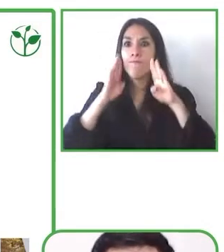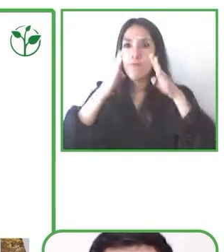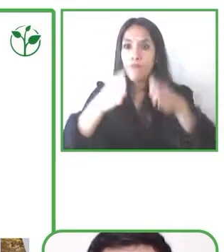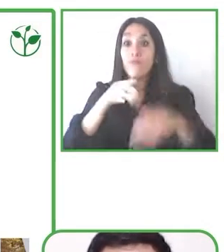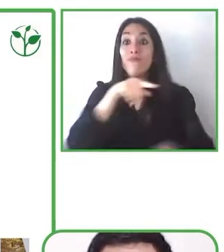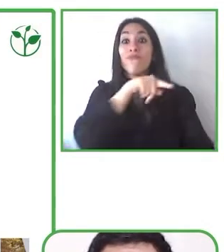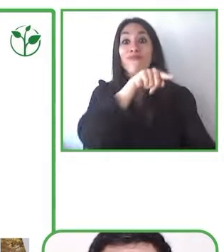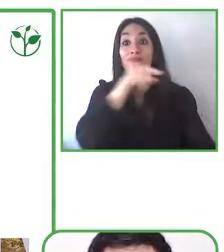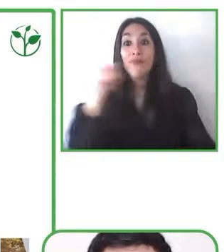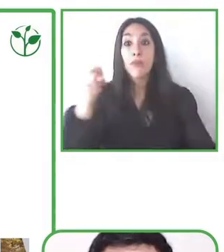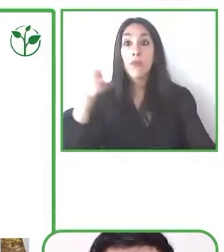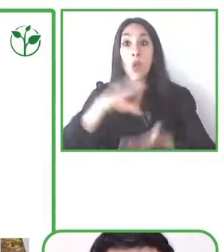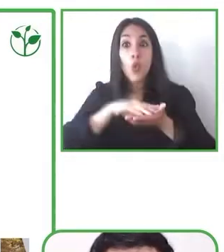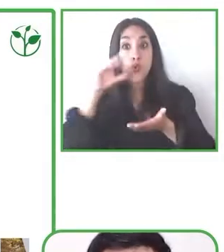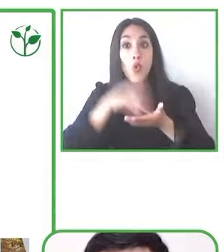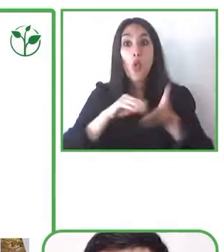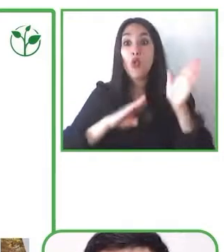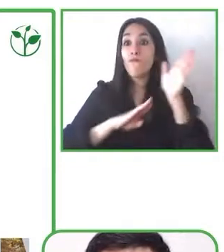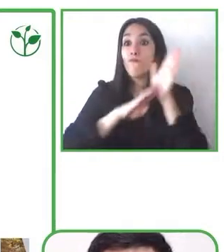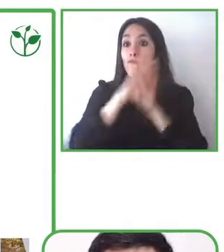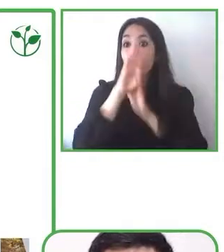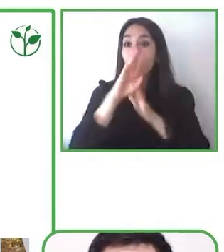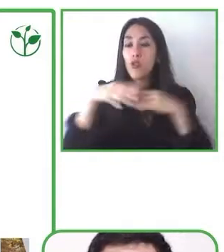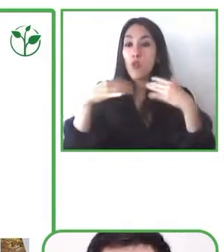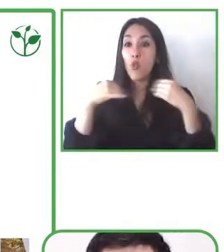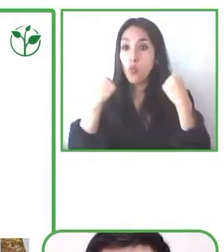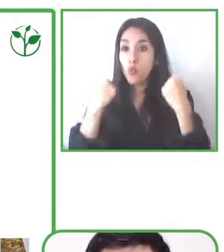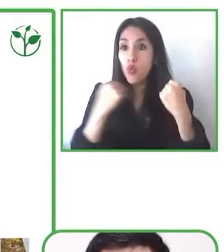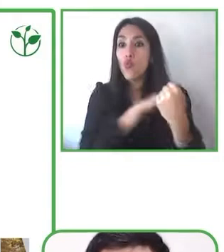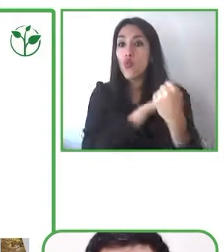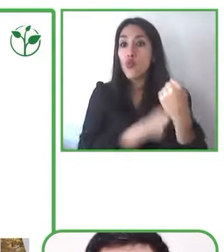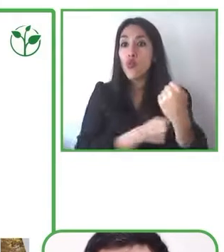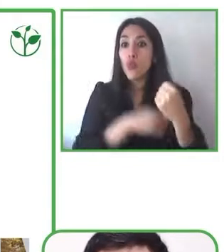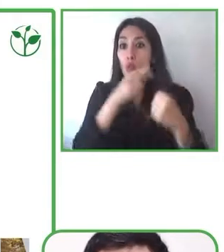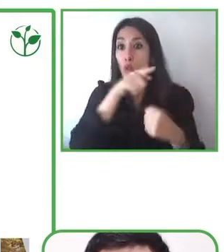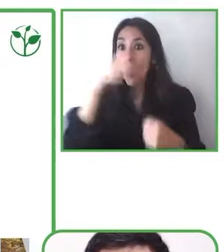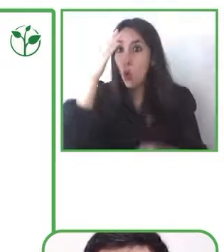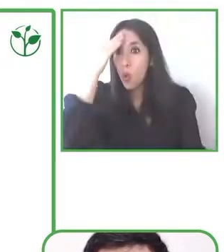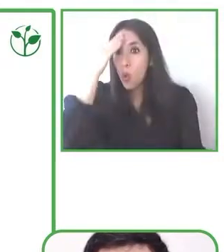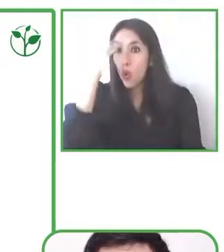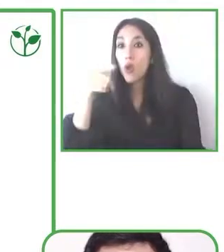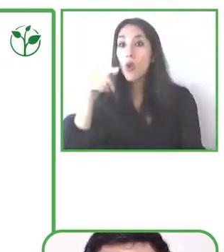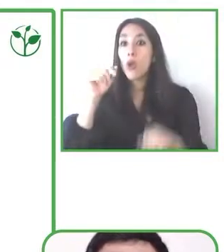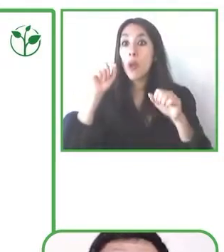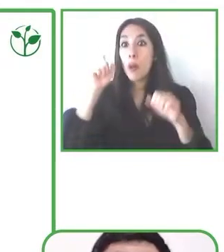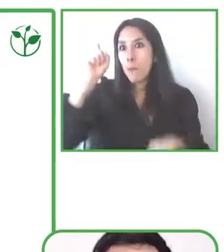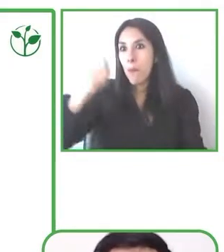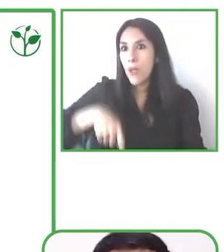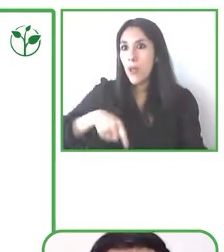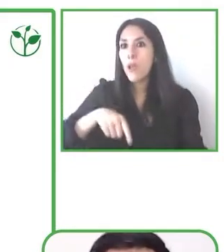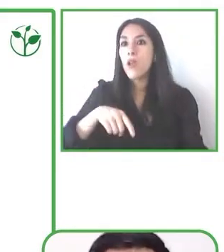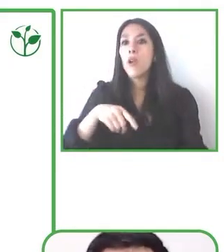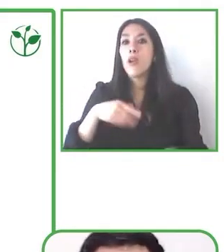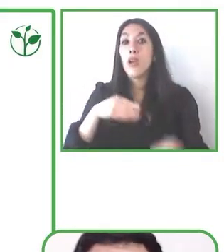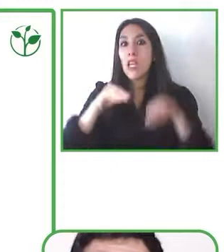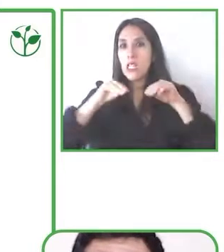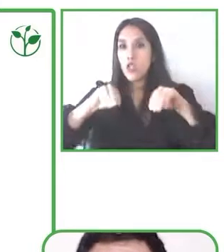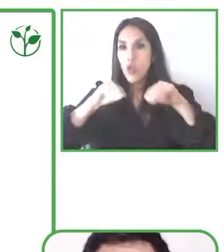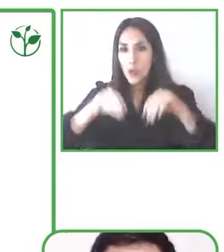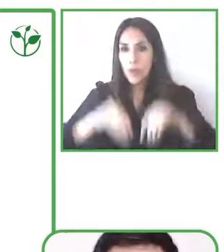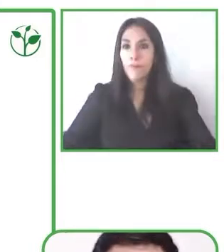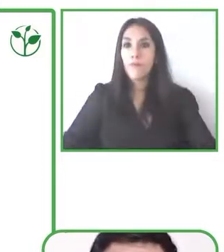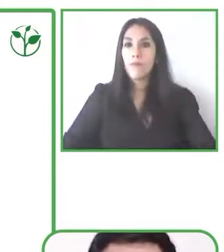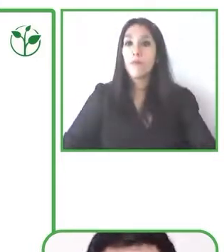niños con algunas necesidades educativas especiales. Y es precisamente en ese contexto en donde nosotros